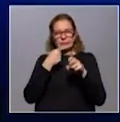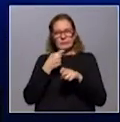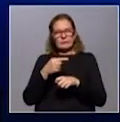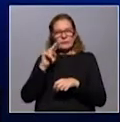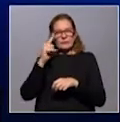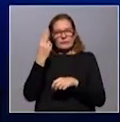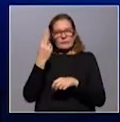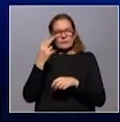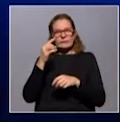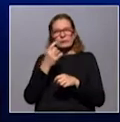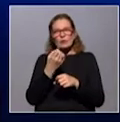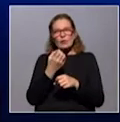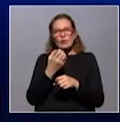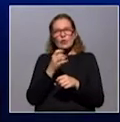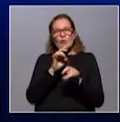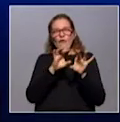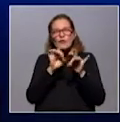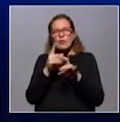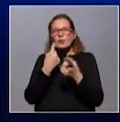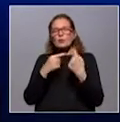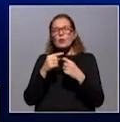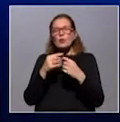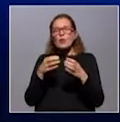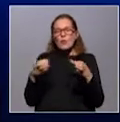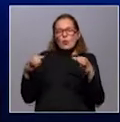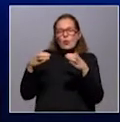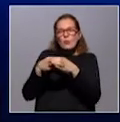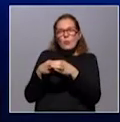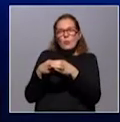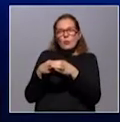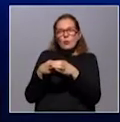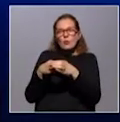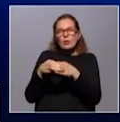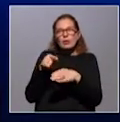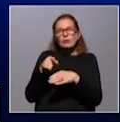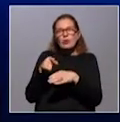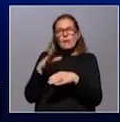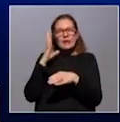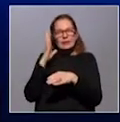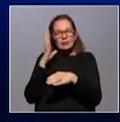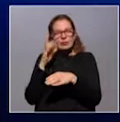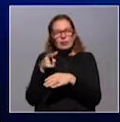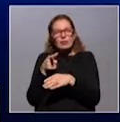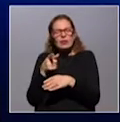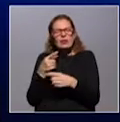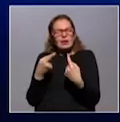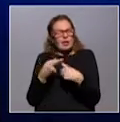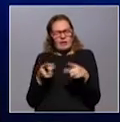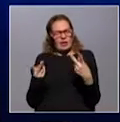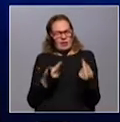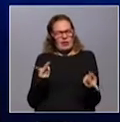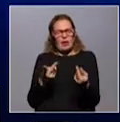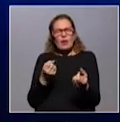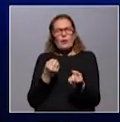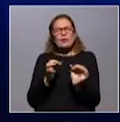Uruguay ha tenido focos, pero no una transmisión comunitaria del virus, que eso sería como riesgoso. ¿Cuál sería la diferencia? ¿Cómo